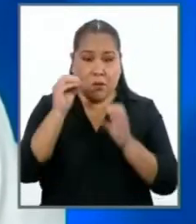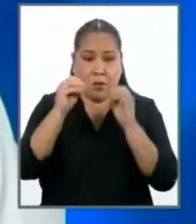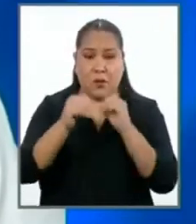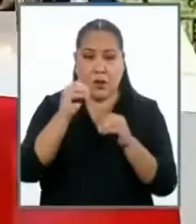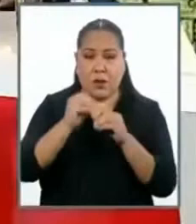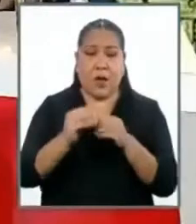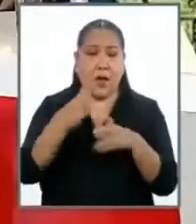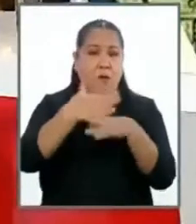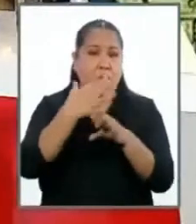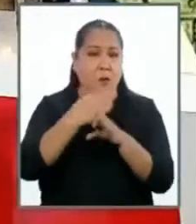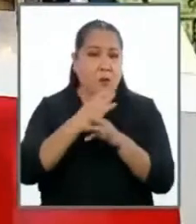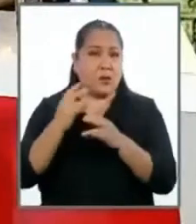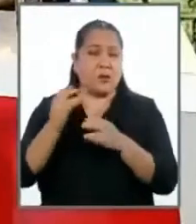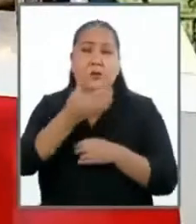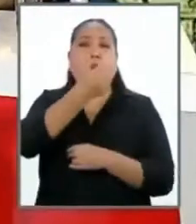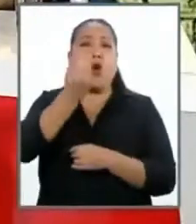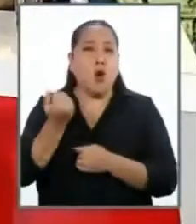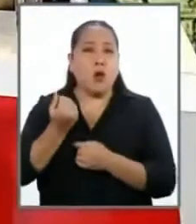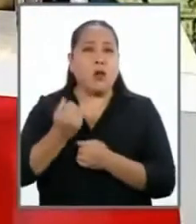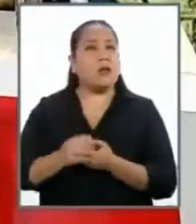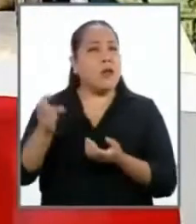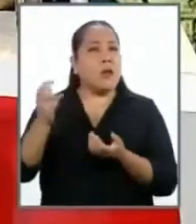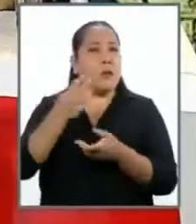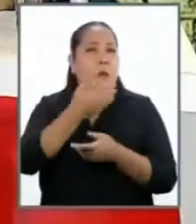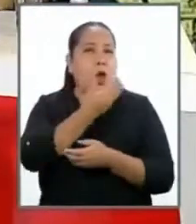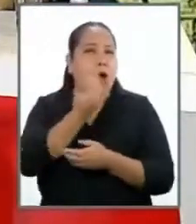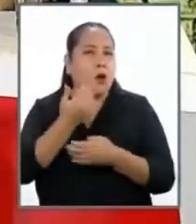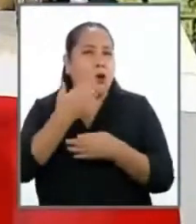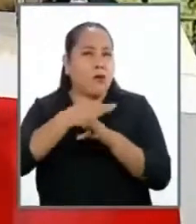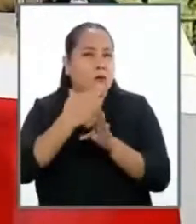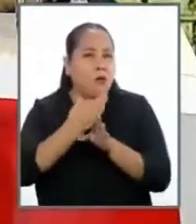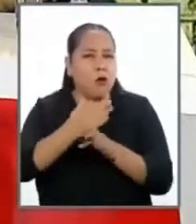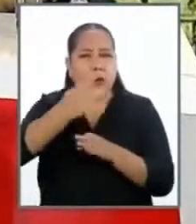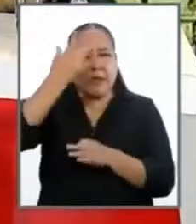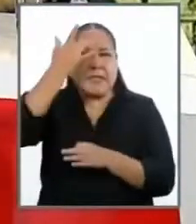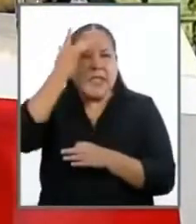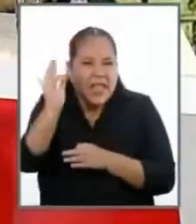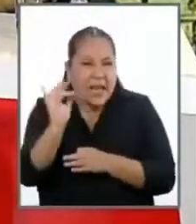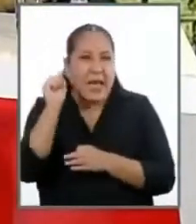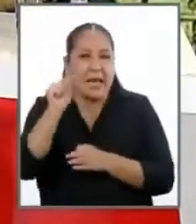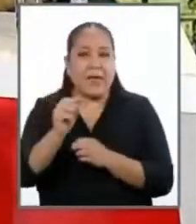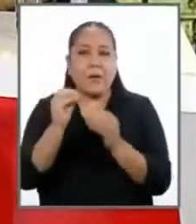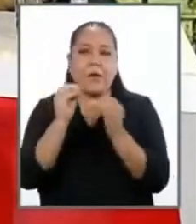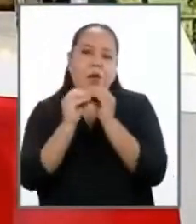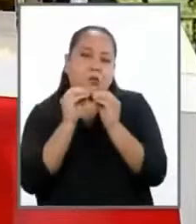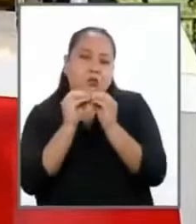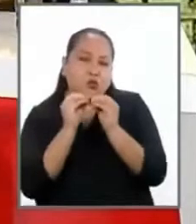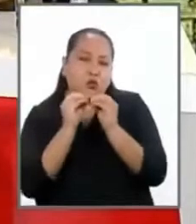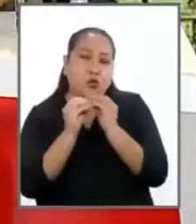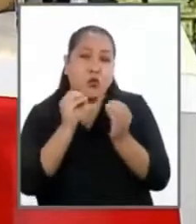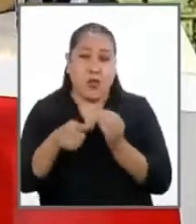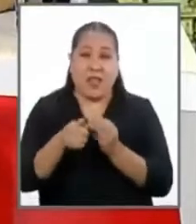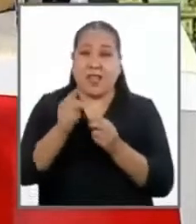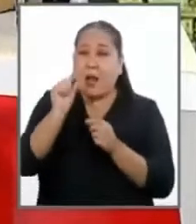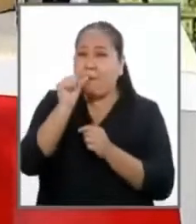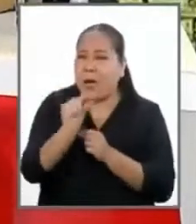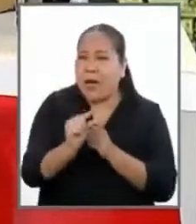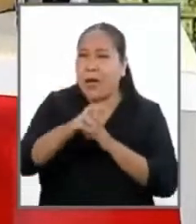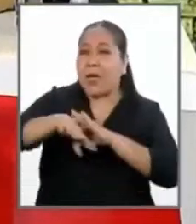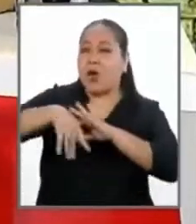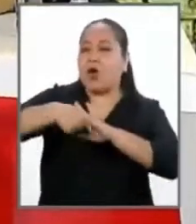por formas más diligentes, más inteligentes para sancionar esa pequeña corrupción en la administración pública?